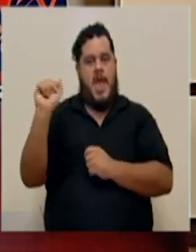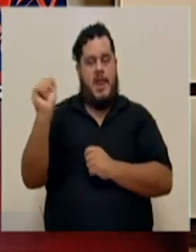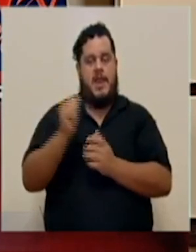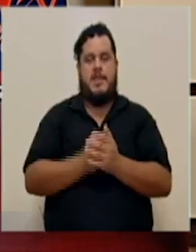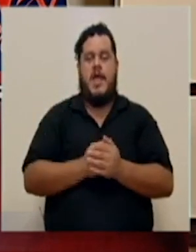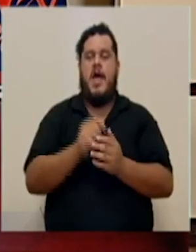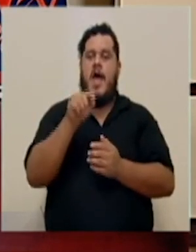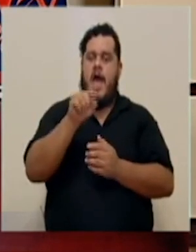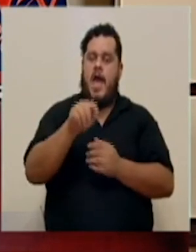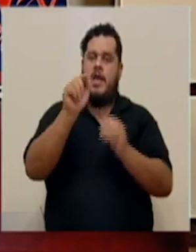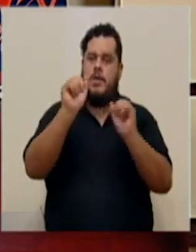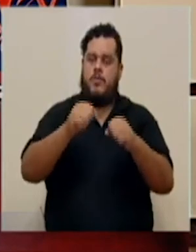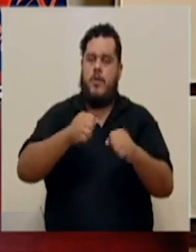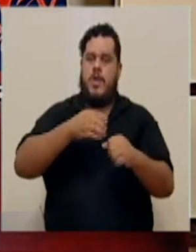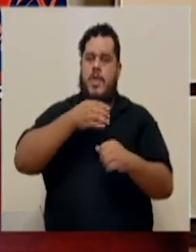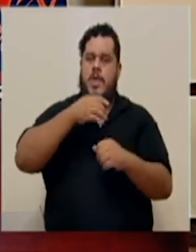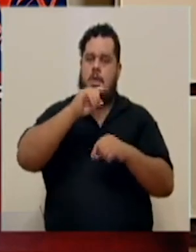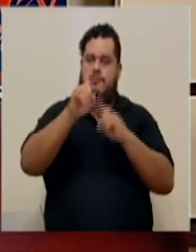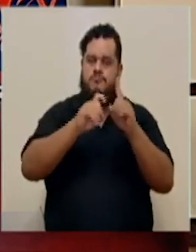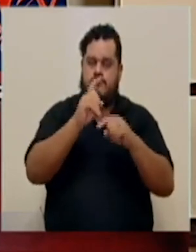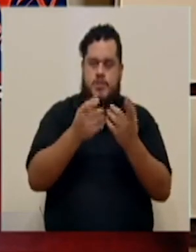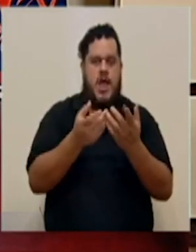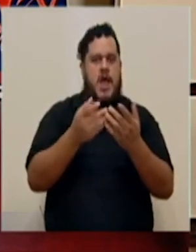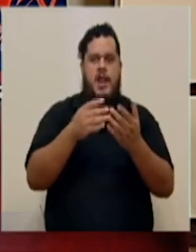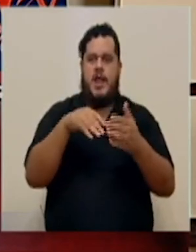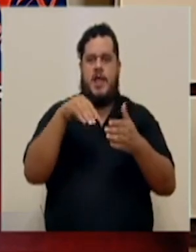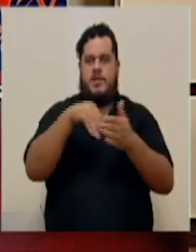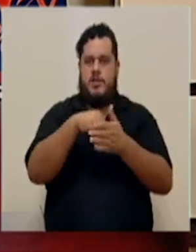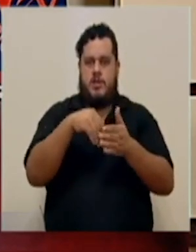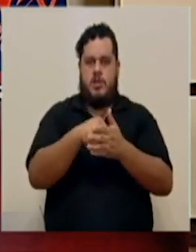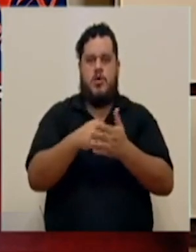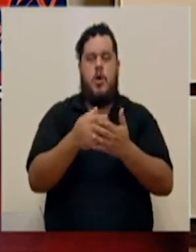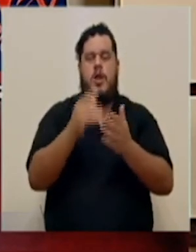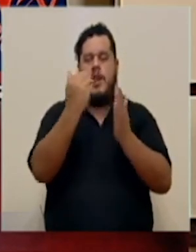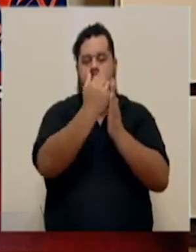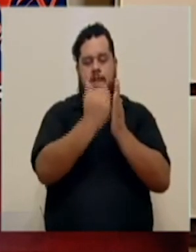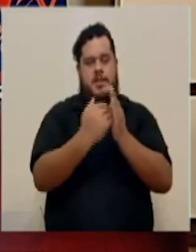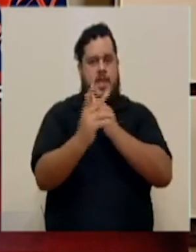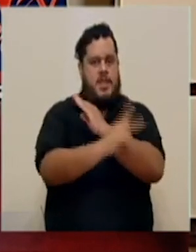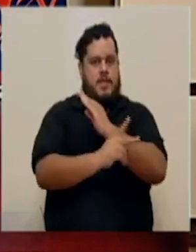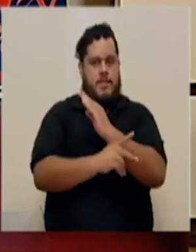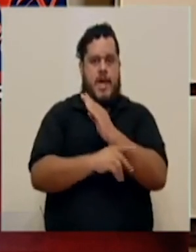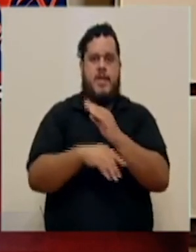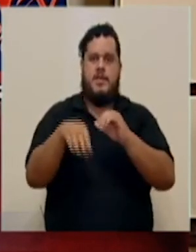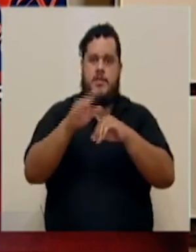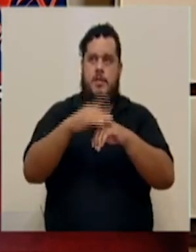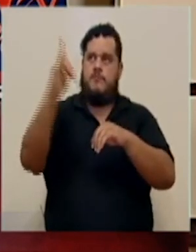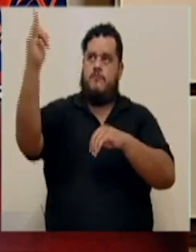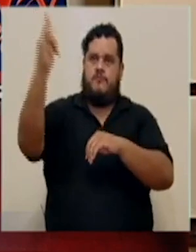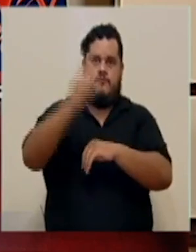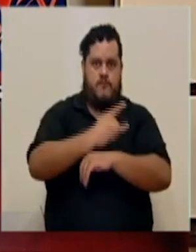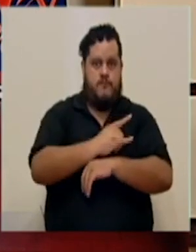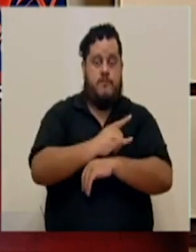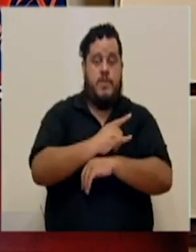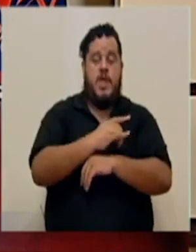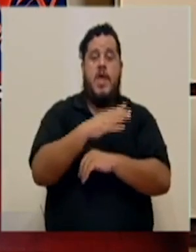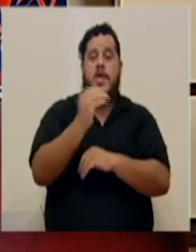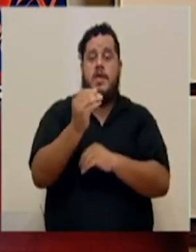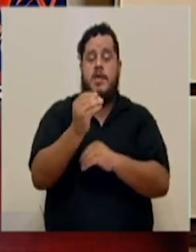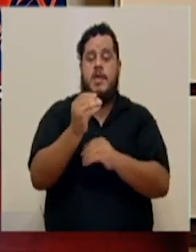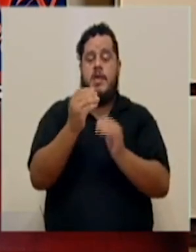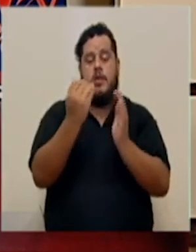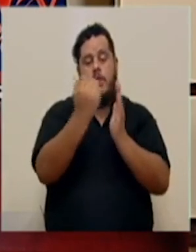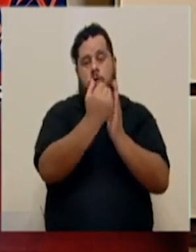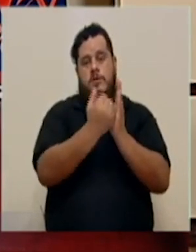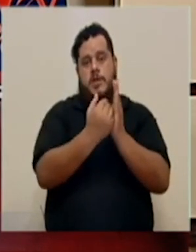alertas, donde podrán consultar las medidas de restricción, operación, la lista de países de procedencia permitidos vía aérea y los